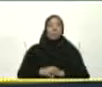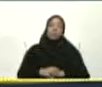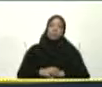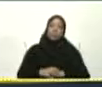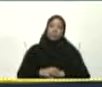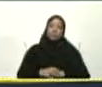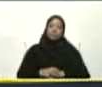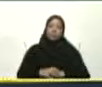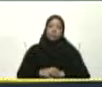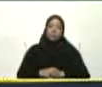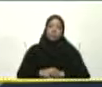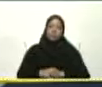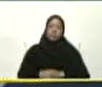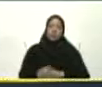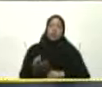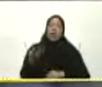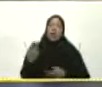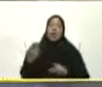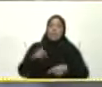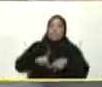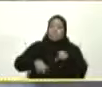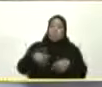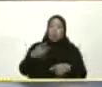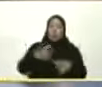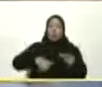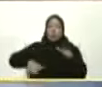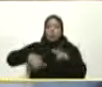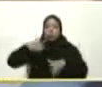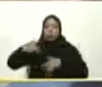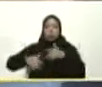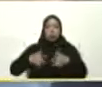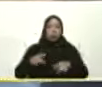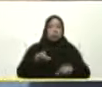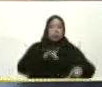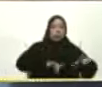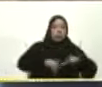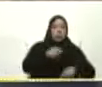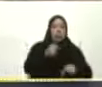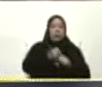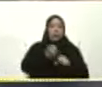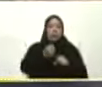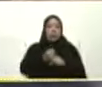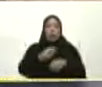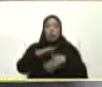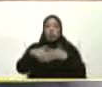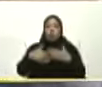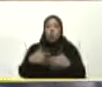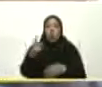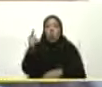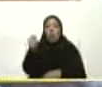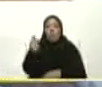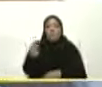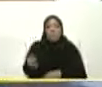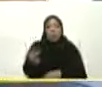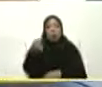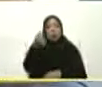aprendimos El método De hacer muchísimo Con nada O de hacer muchísimo Con poco